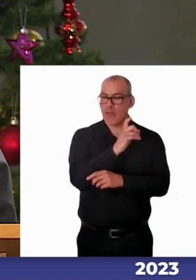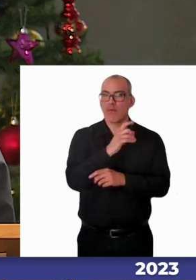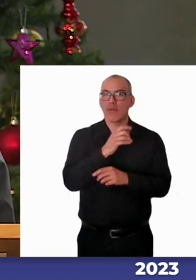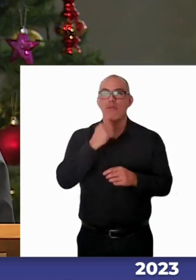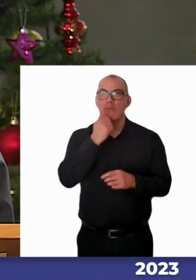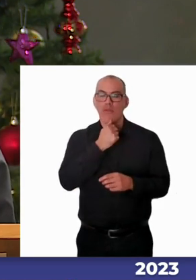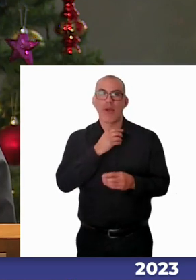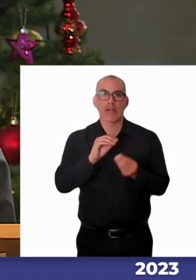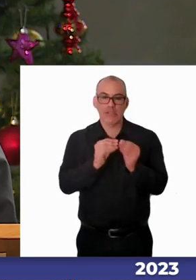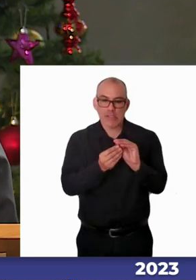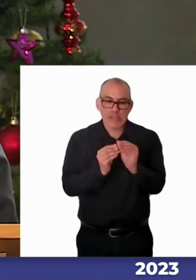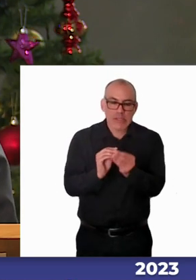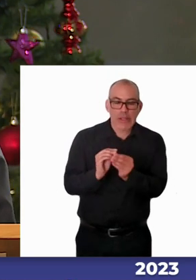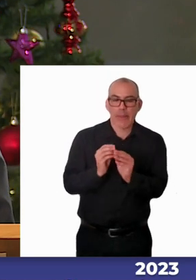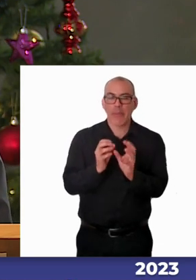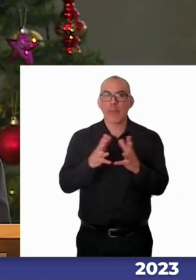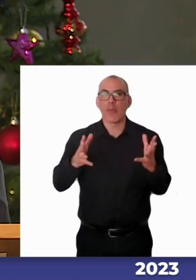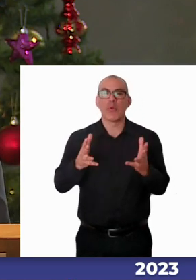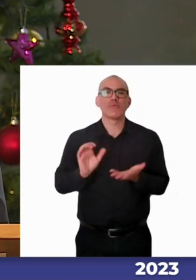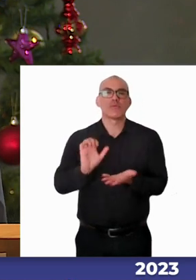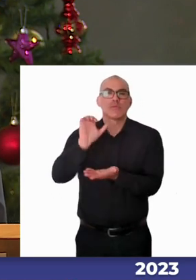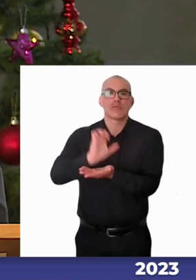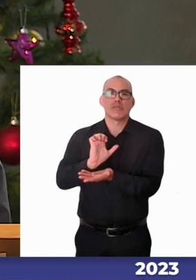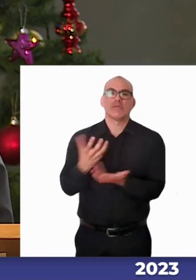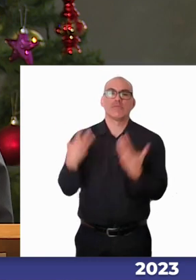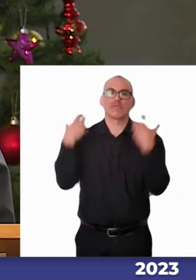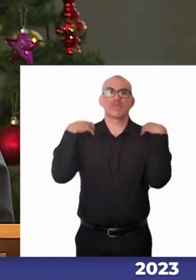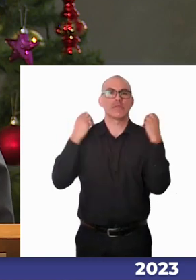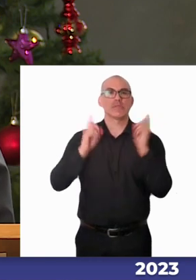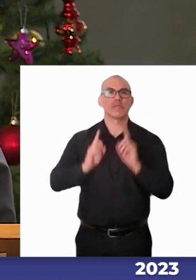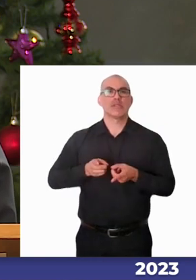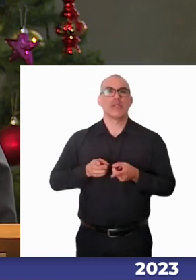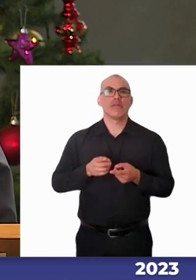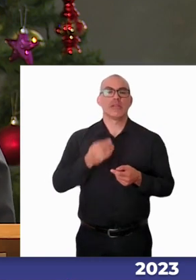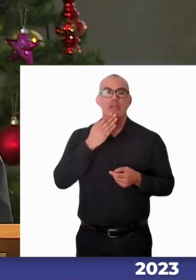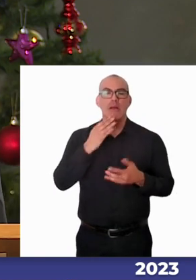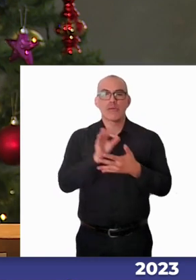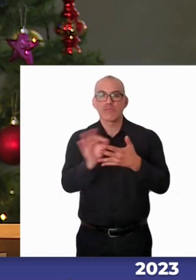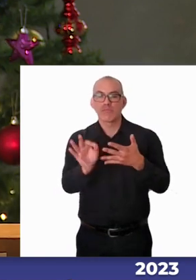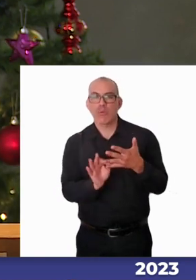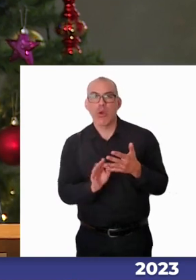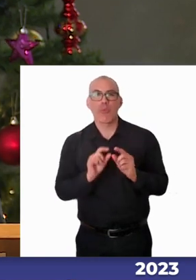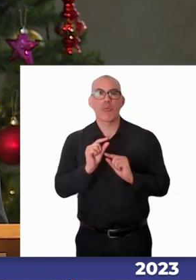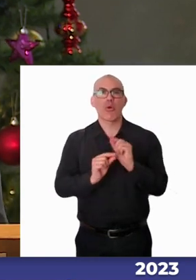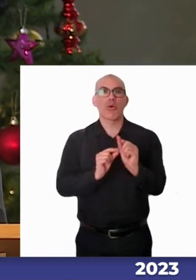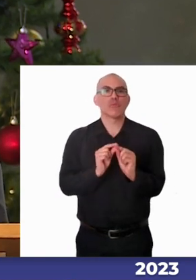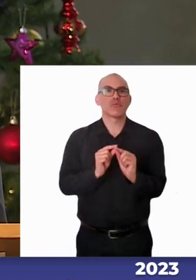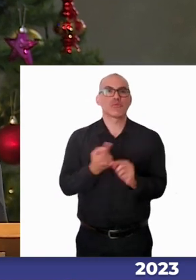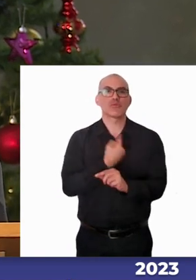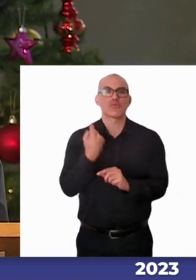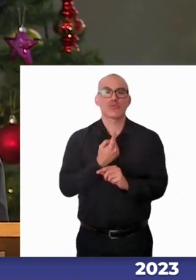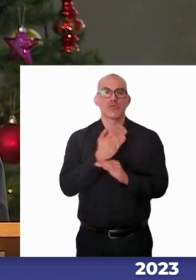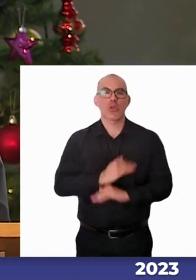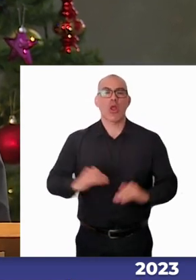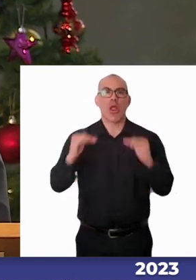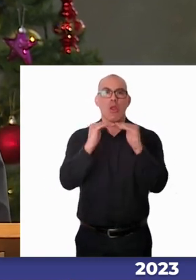tiene que hacerse cargo para que las instituciones hoy día podamos acogerlos con plena igualdad de derechos y oportunidades. Y una